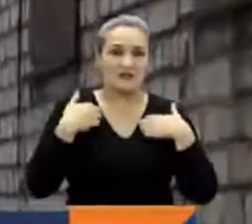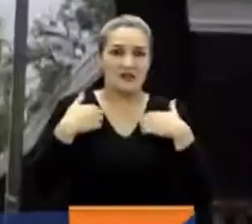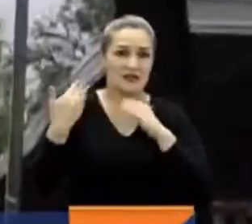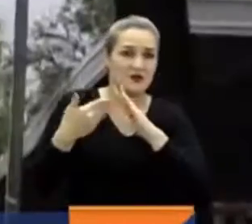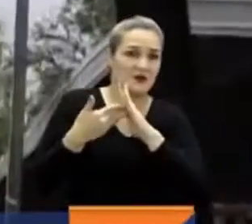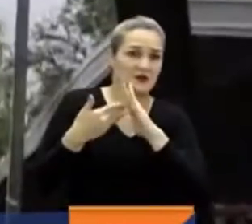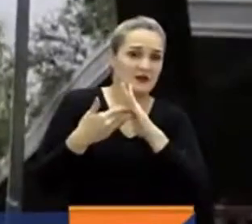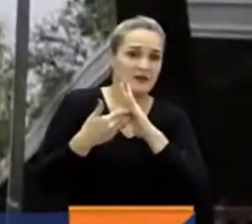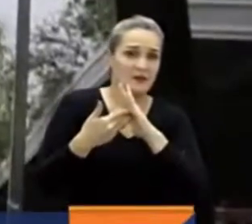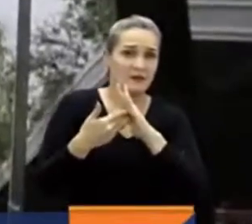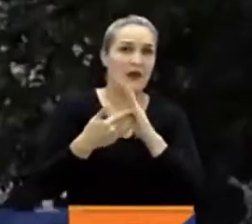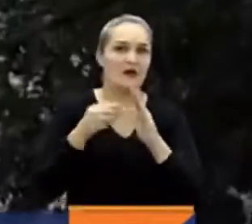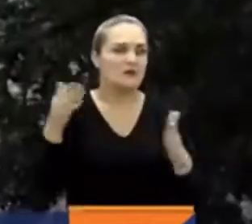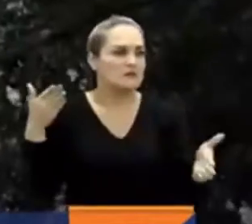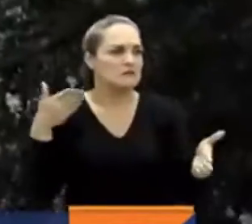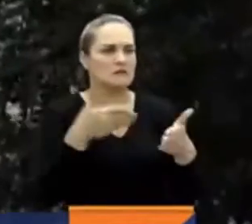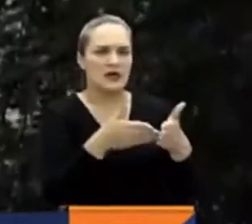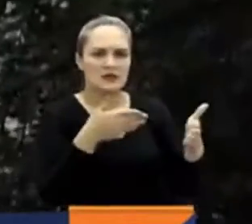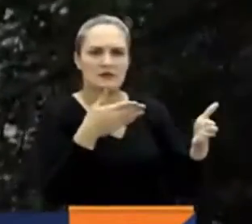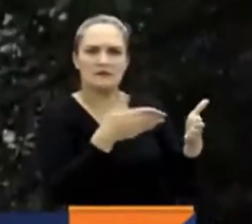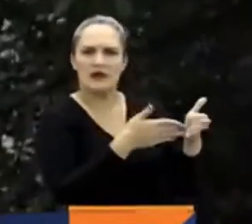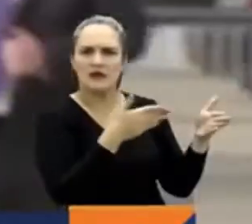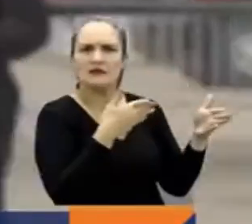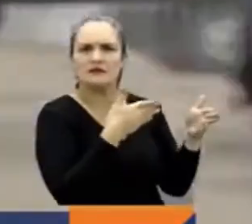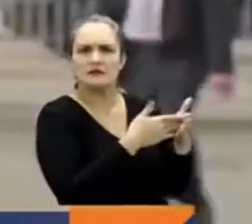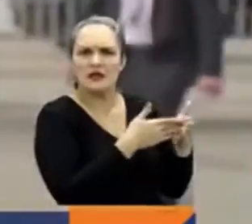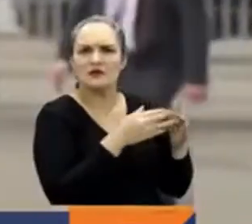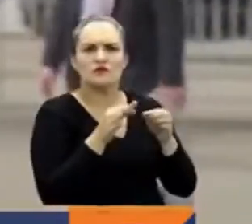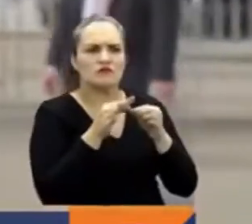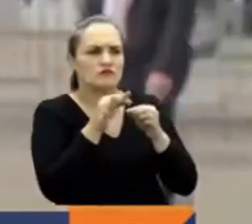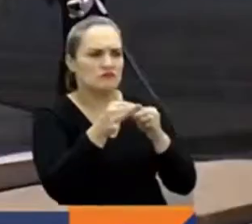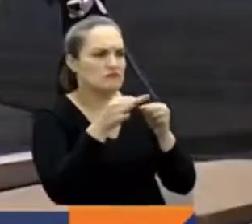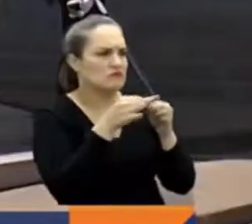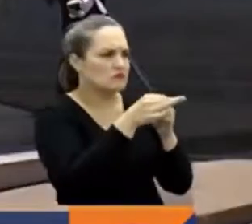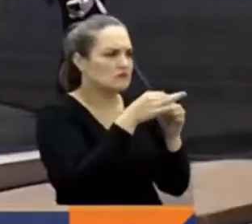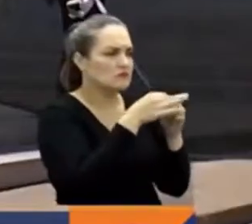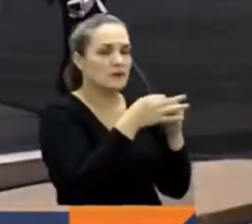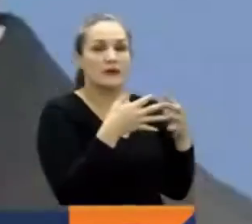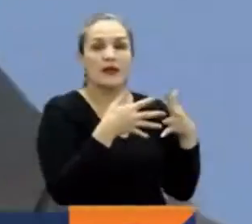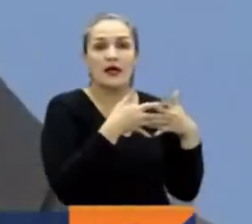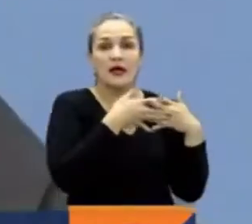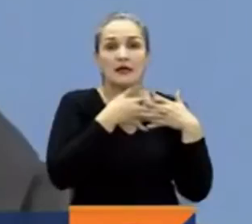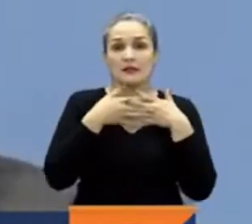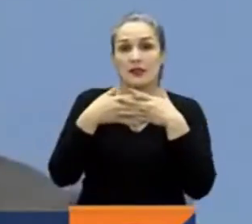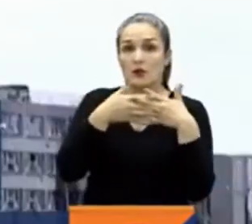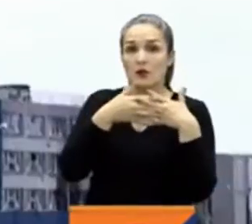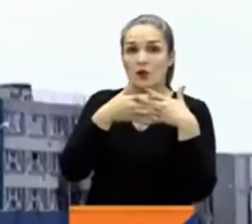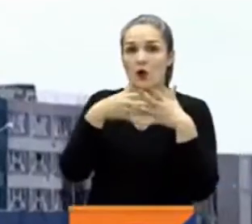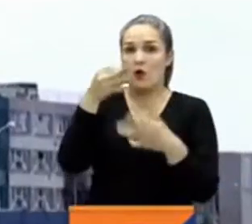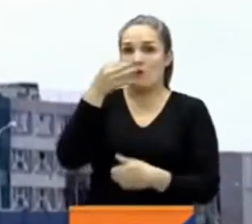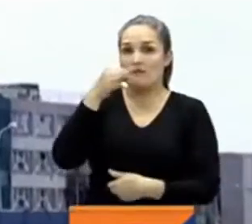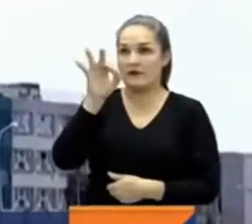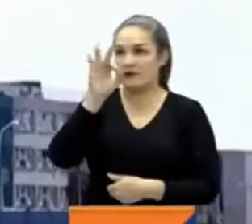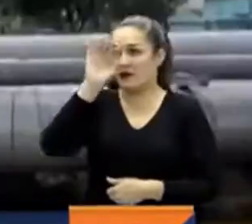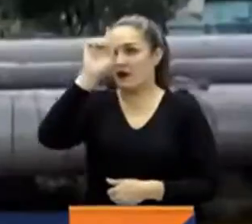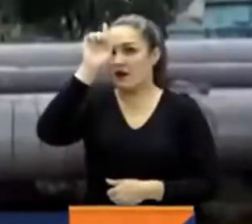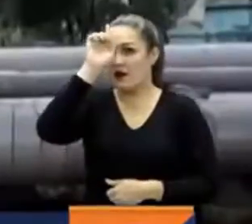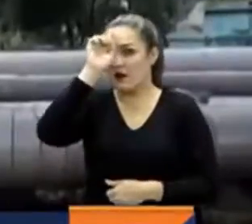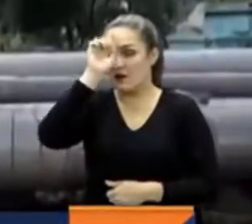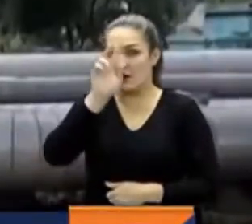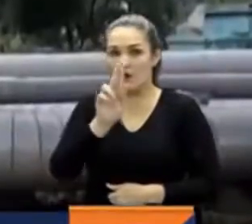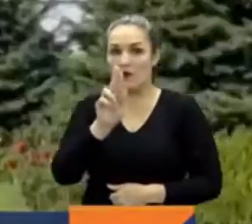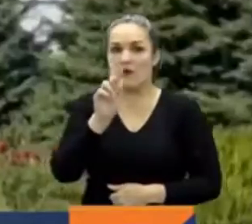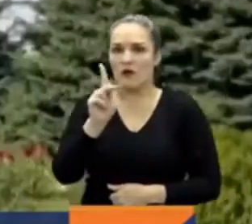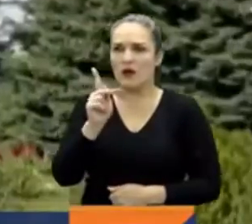terreno, varios ataques siguen activos en ciudades como Sibersk y mientras Estados Unidos, Francia, Alemania y Gran Bretaña pidieron contención